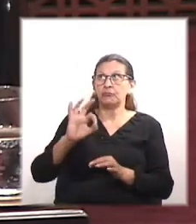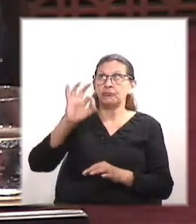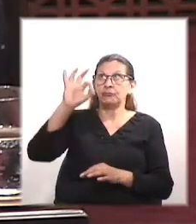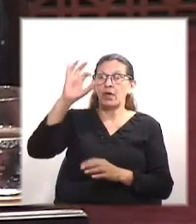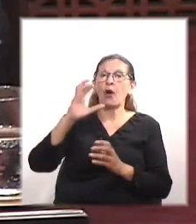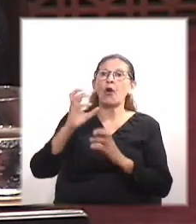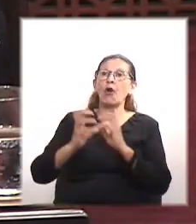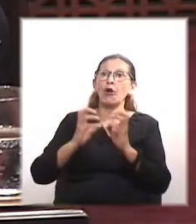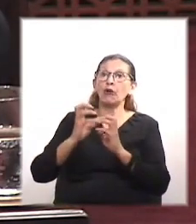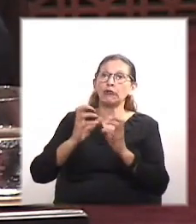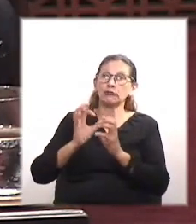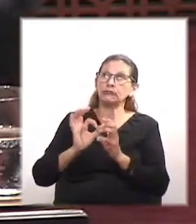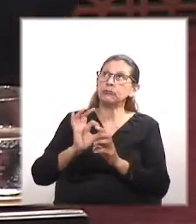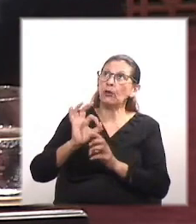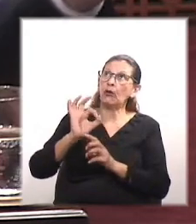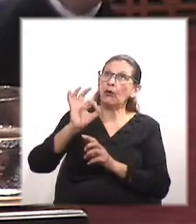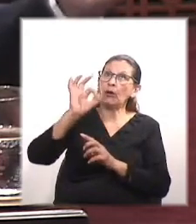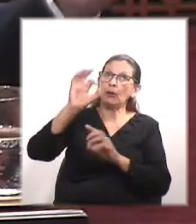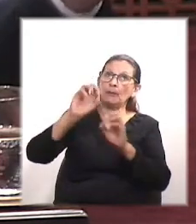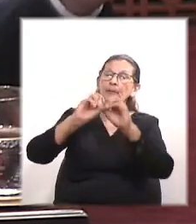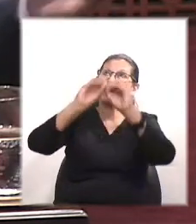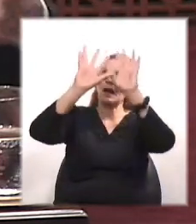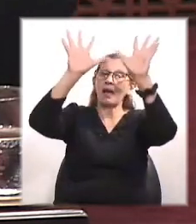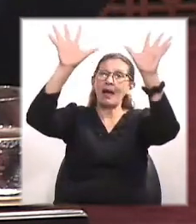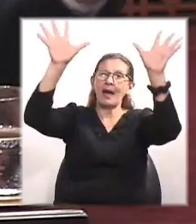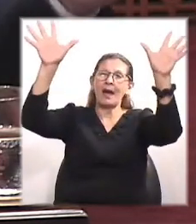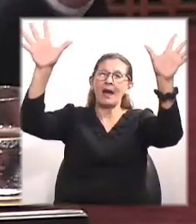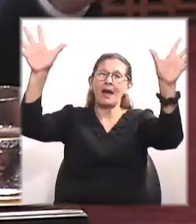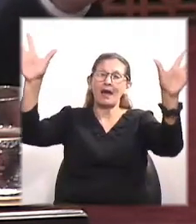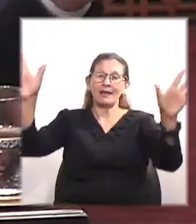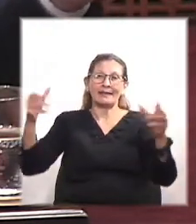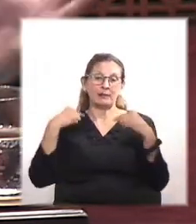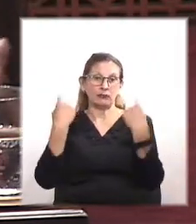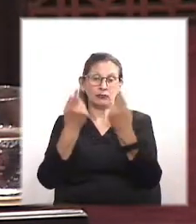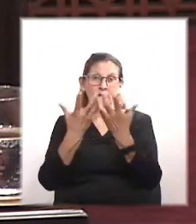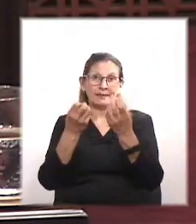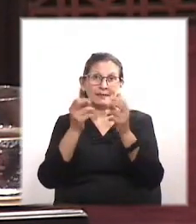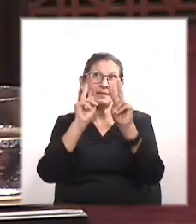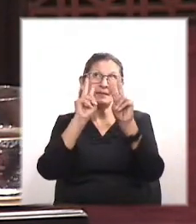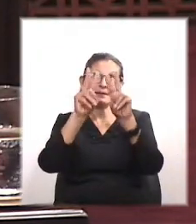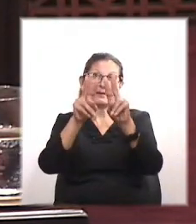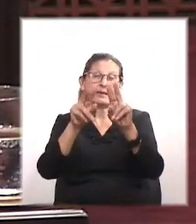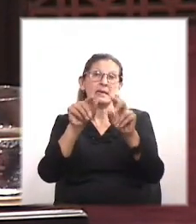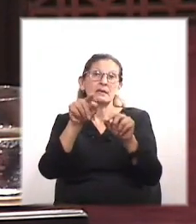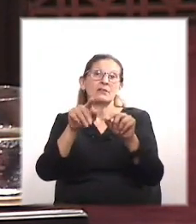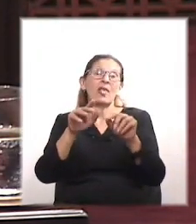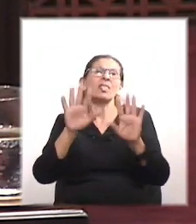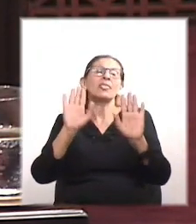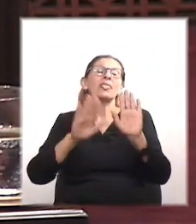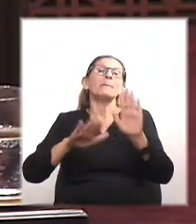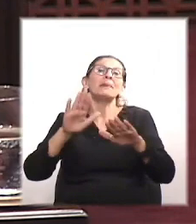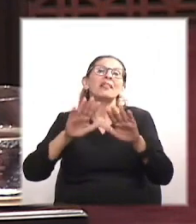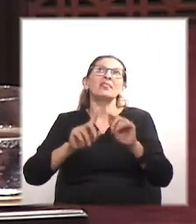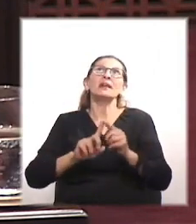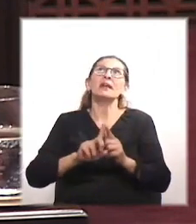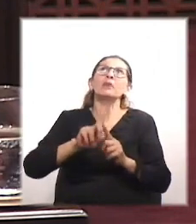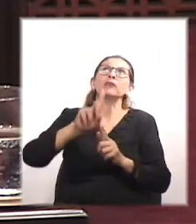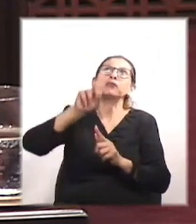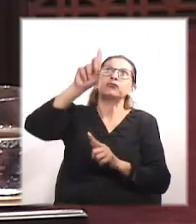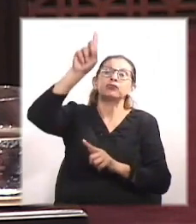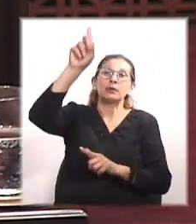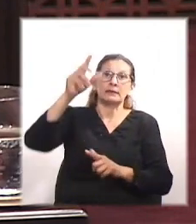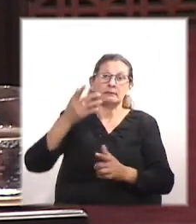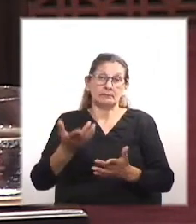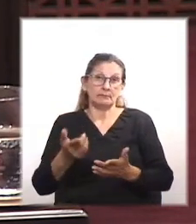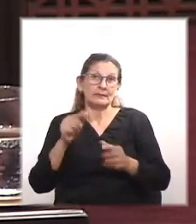una altura X y genere ese efecto luminoso que todos queremos ver, eso, dependiendo de la altura que va a elevar y dependiendo del